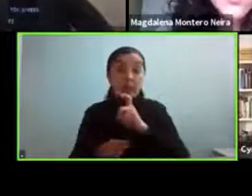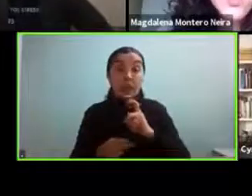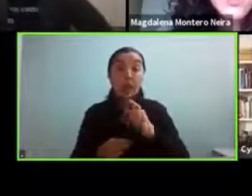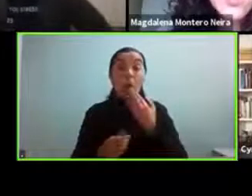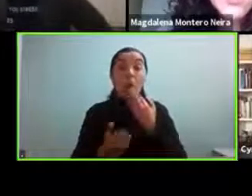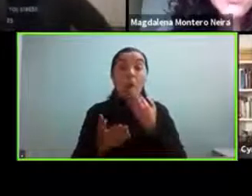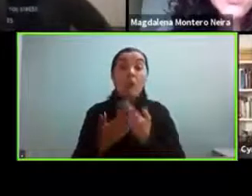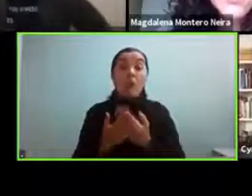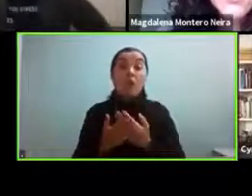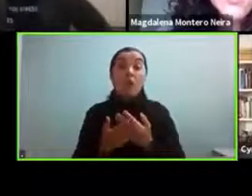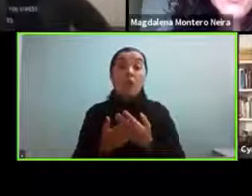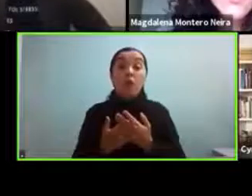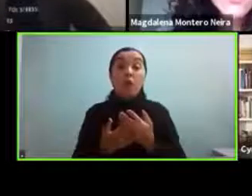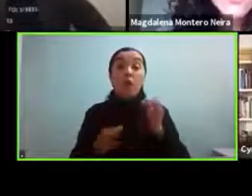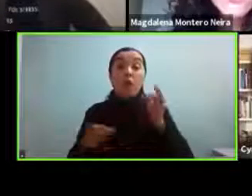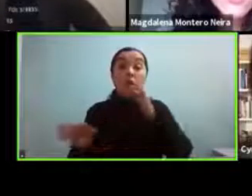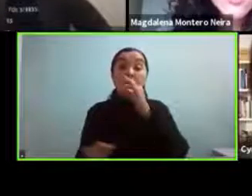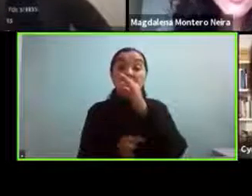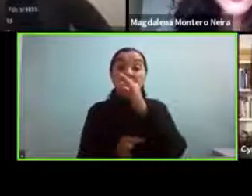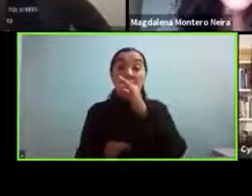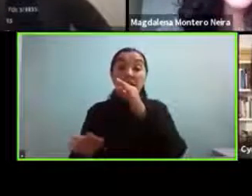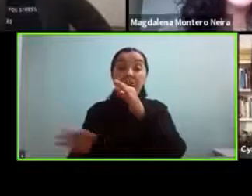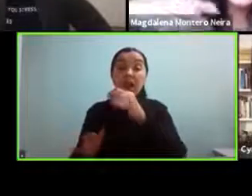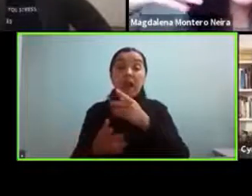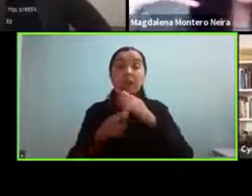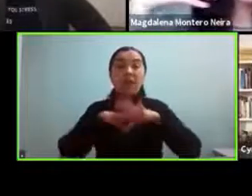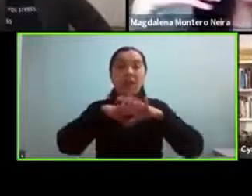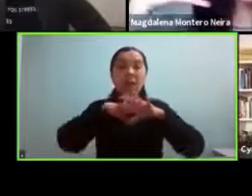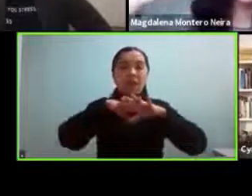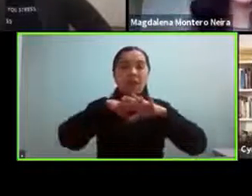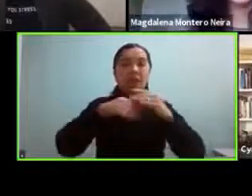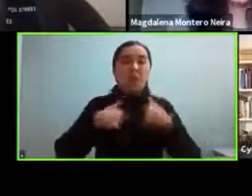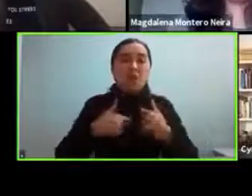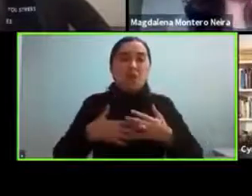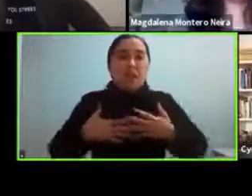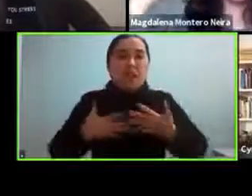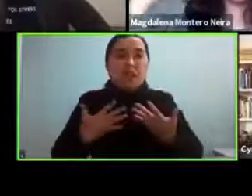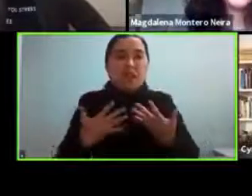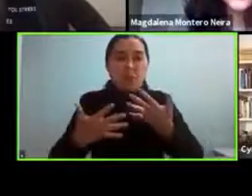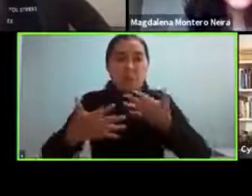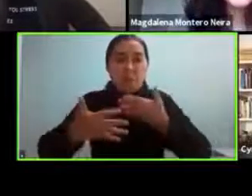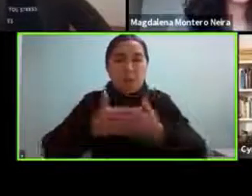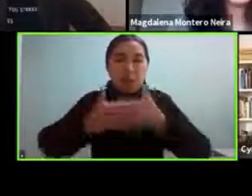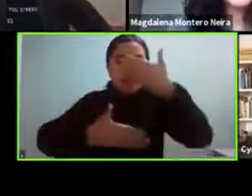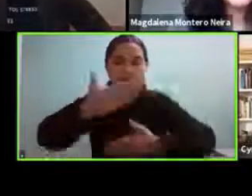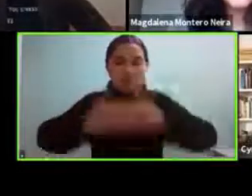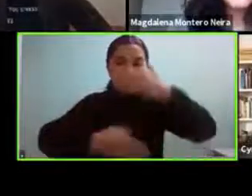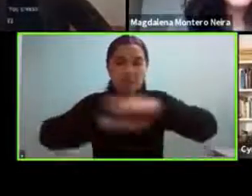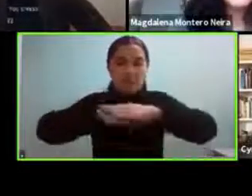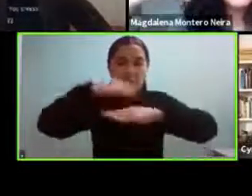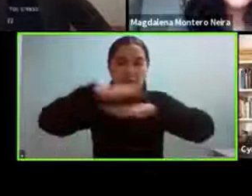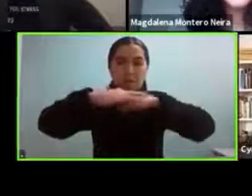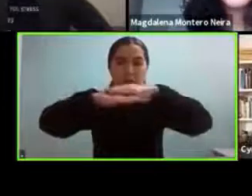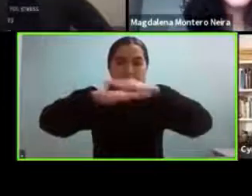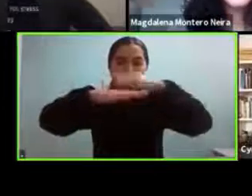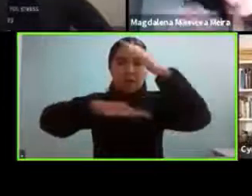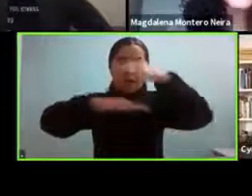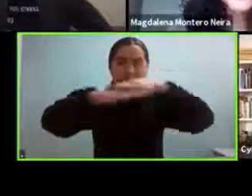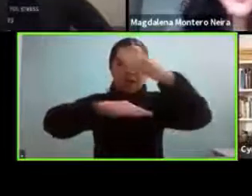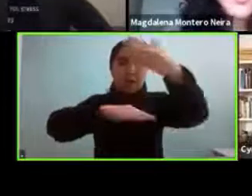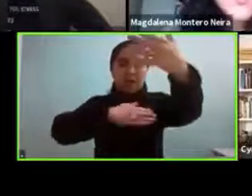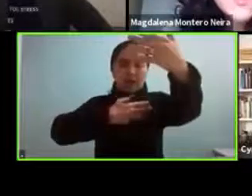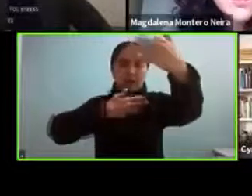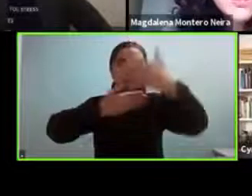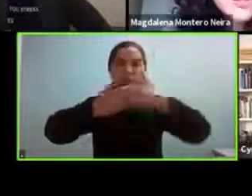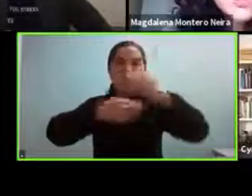física también como que se juntaba con la matemática yo sentía que había como una pared entre yo y la pizarra y entre yo y el profesor